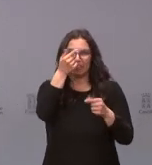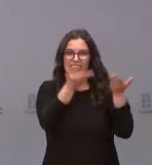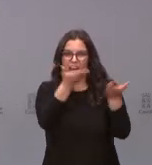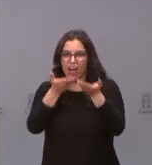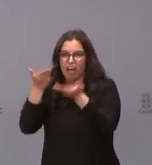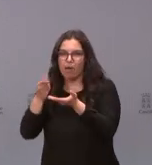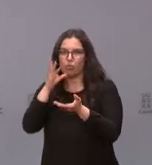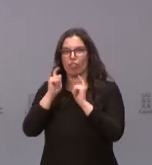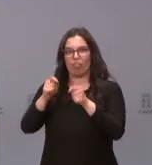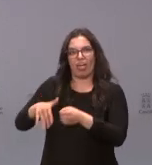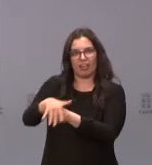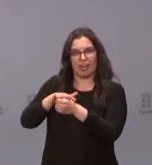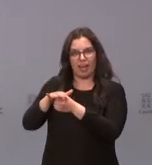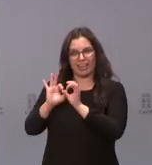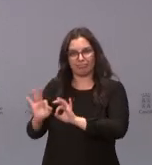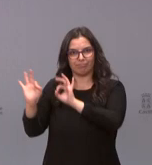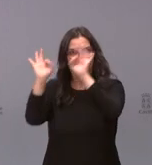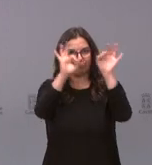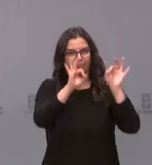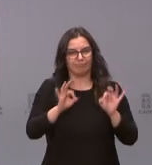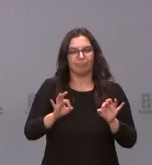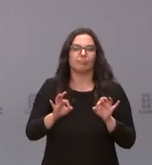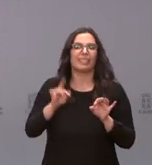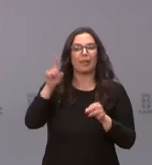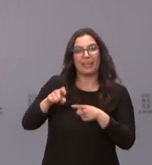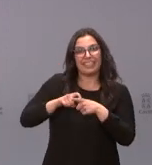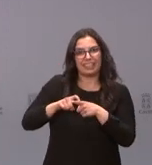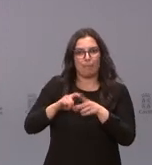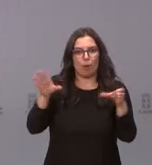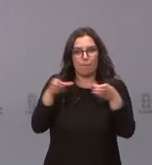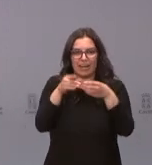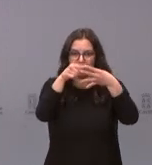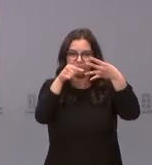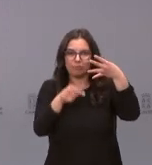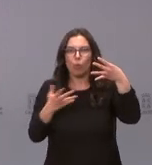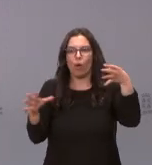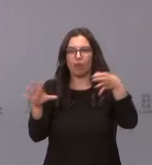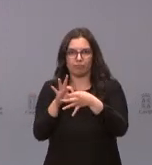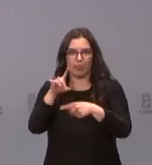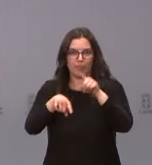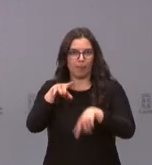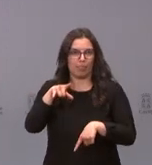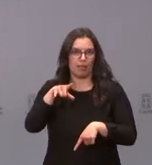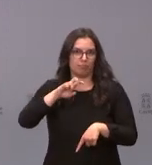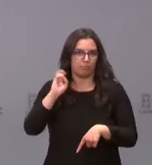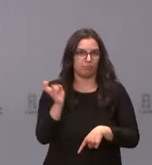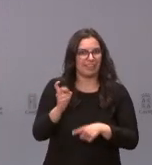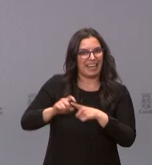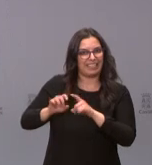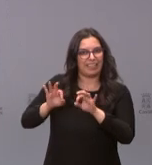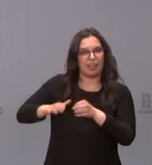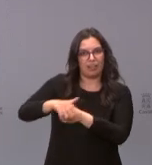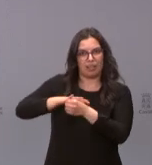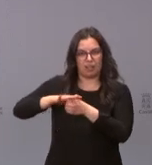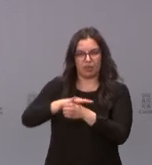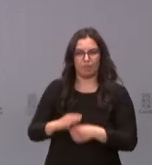determinada zona de intervención y un determinado tipo de parque para ser estructuralmente puesto en